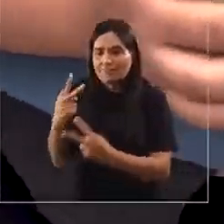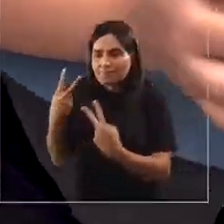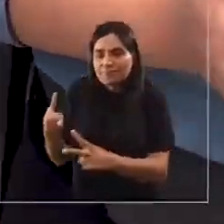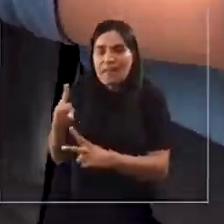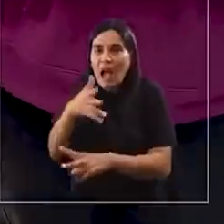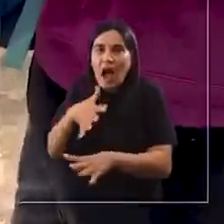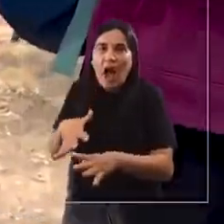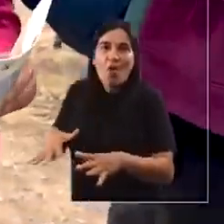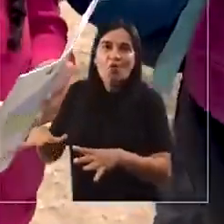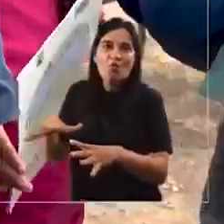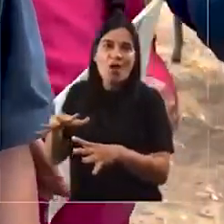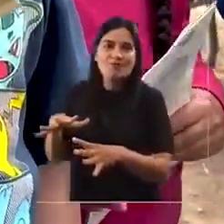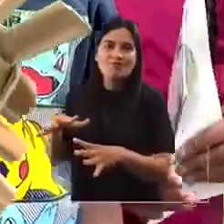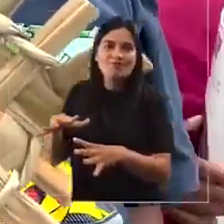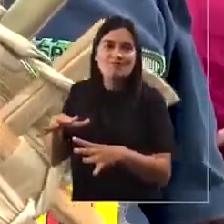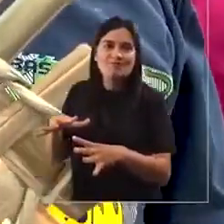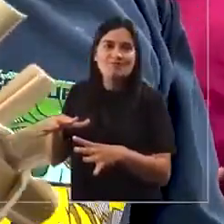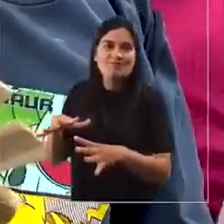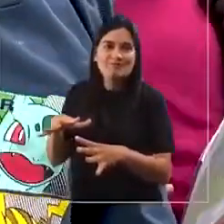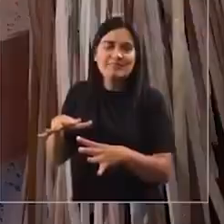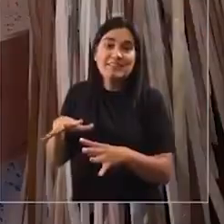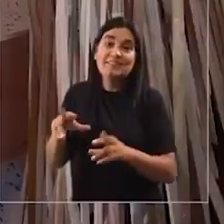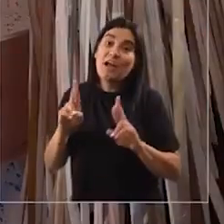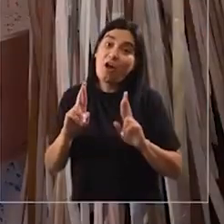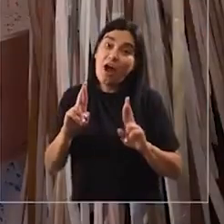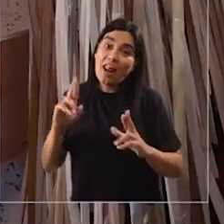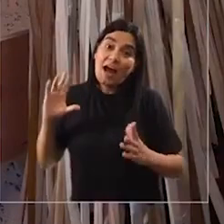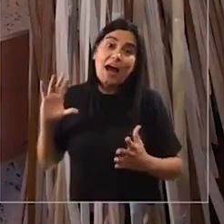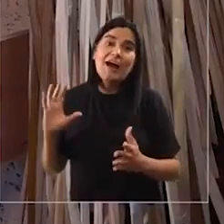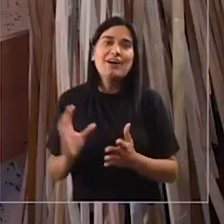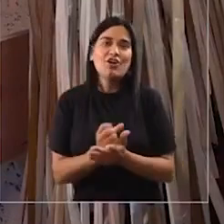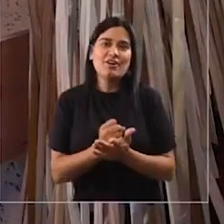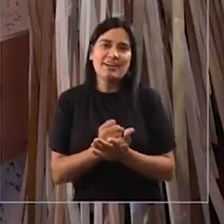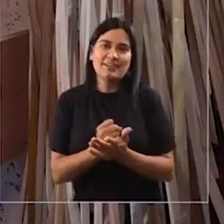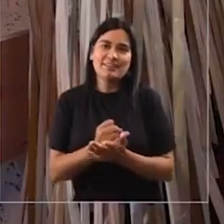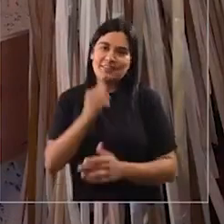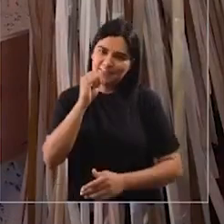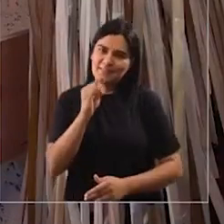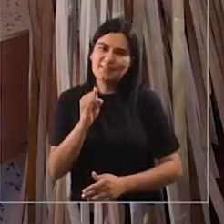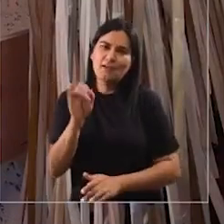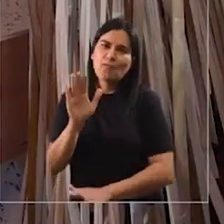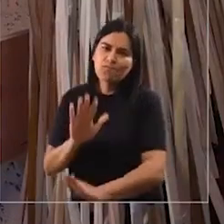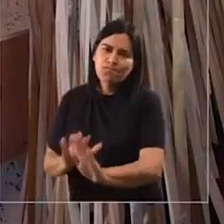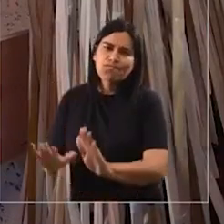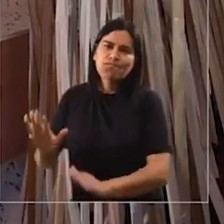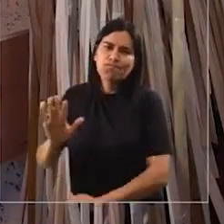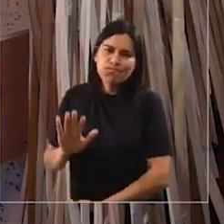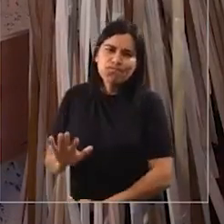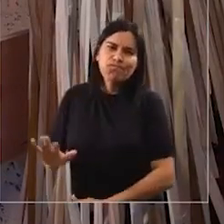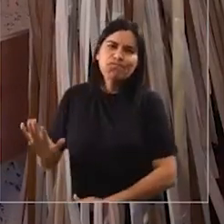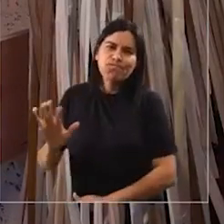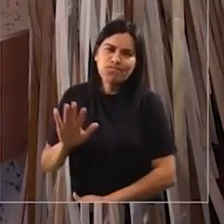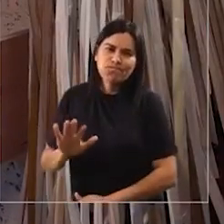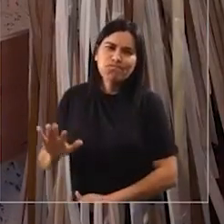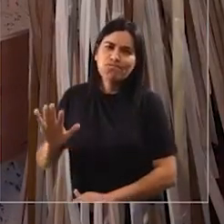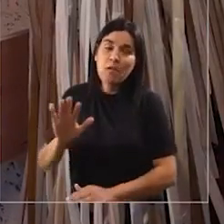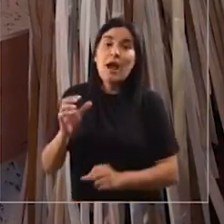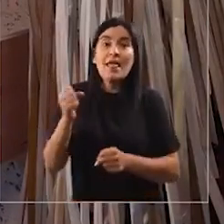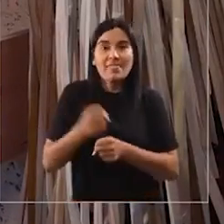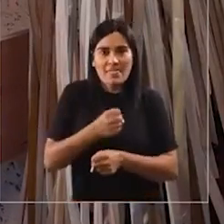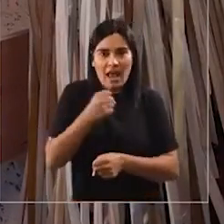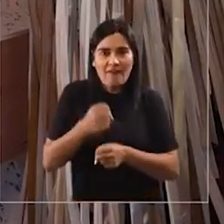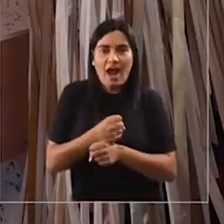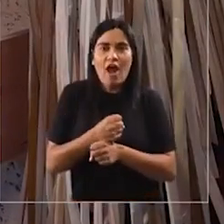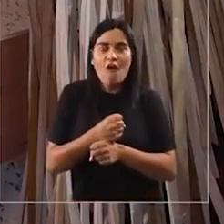son respetarlos en su calidad de humedad. Hasta conseguir que sí, esto se conserve